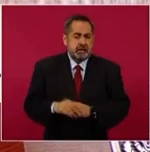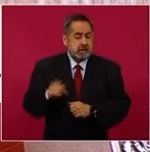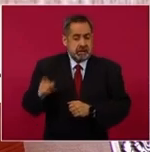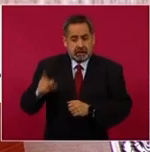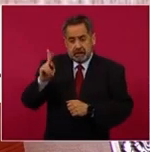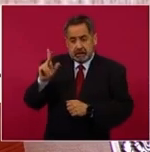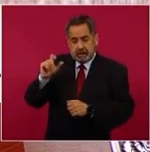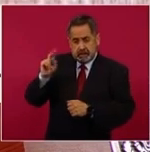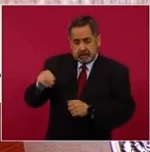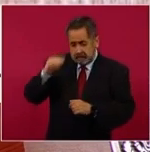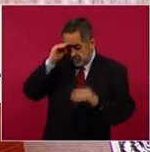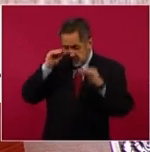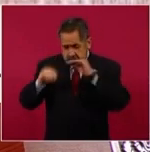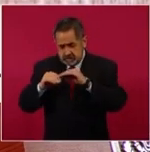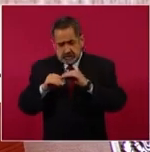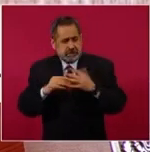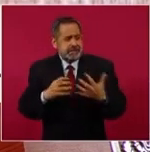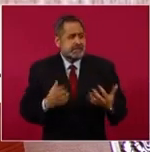muchas vidas.